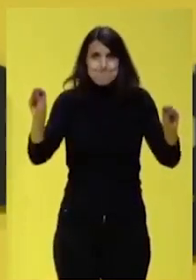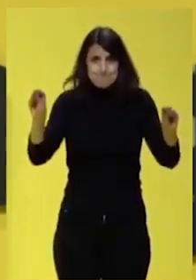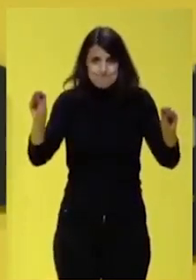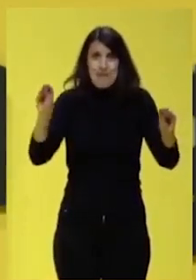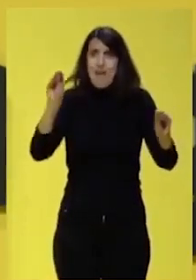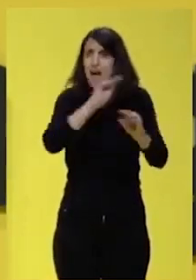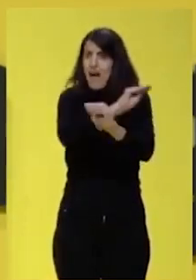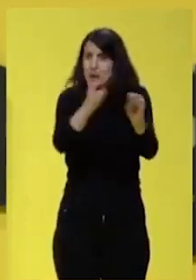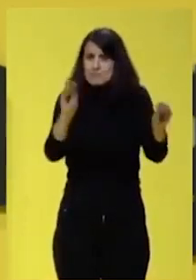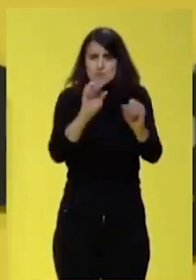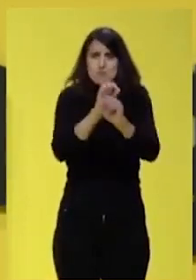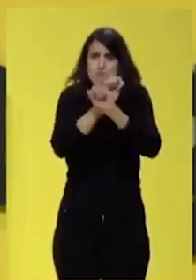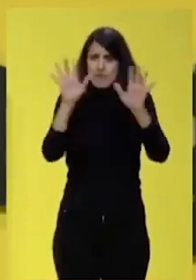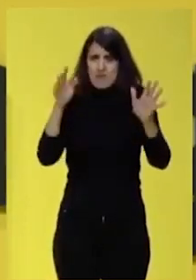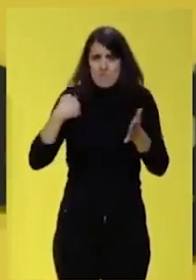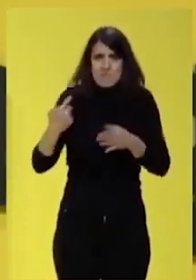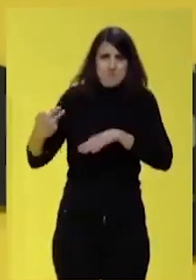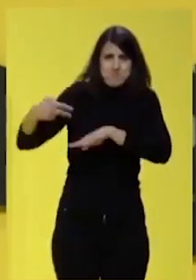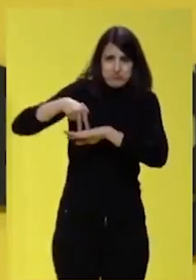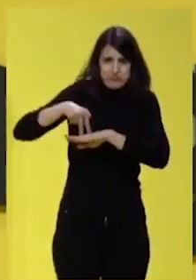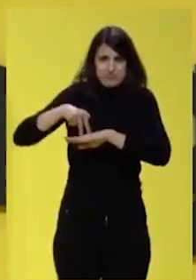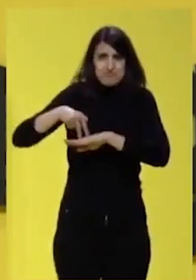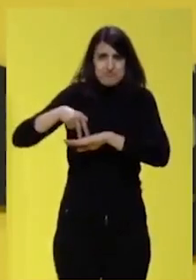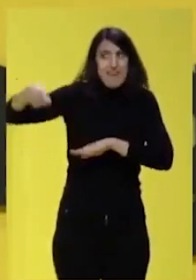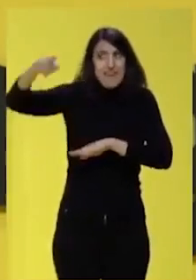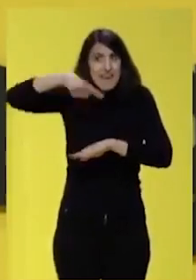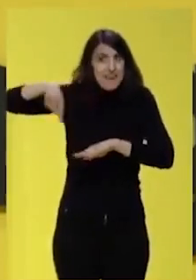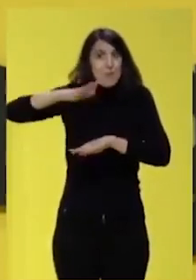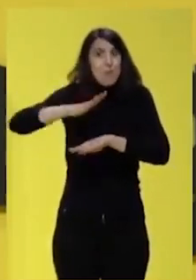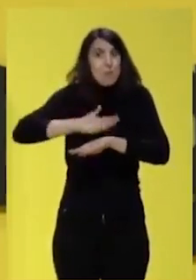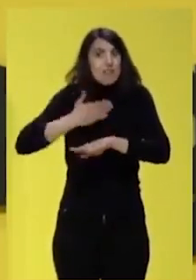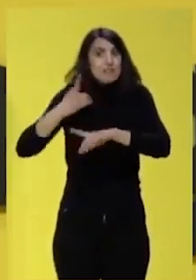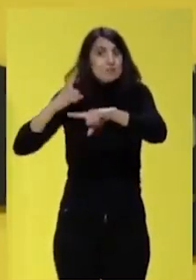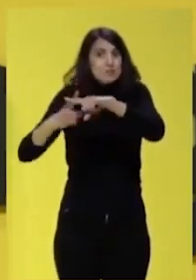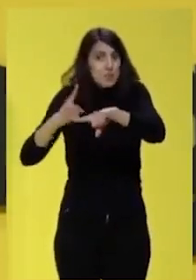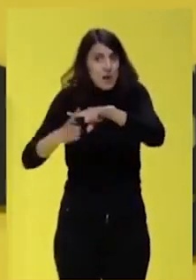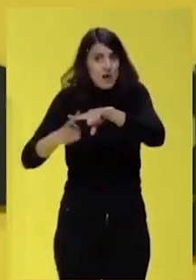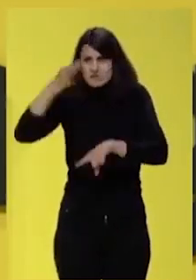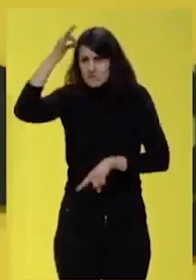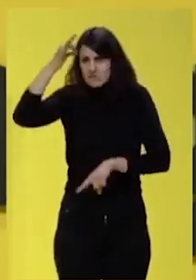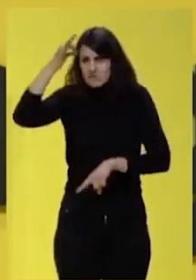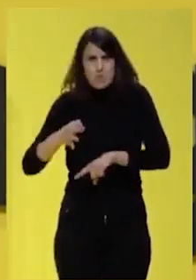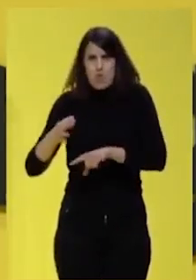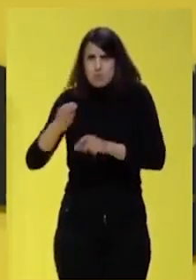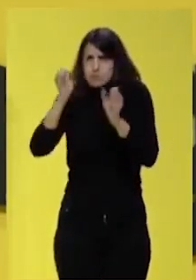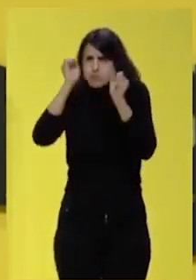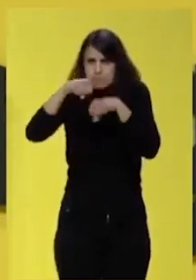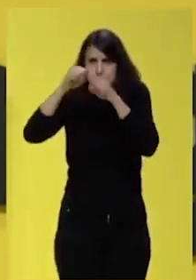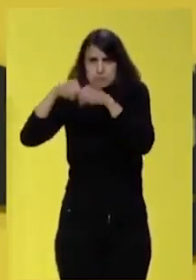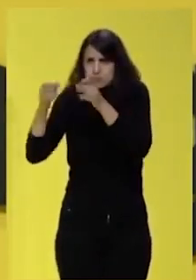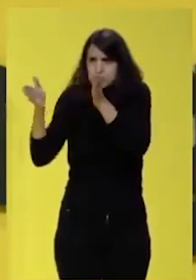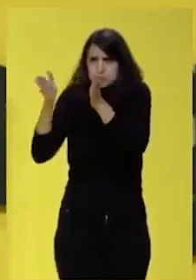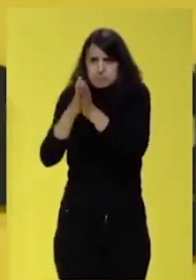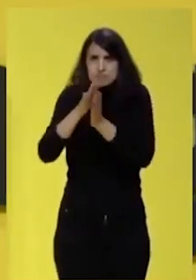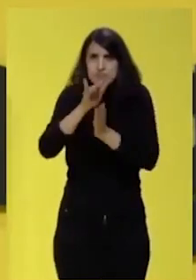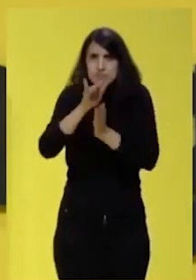clara en este estrado. Si ellos pueden sumar, sumarán. No tengáis en eso ninguna duda. Si ella